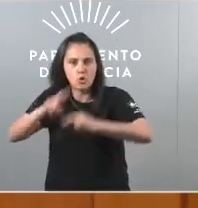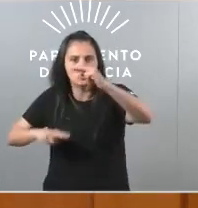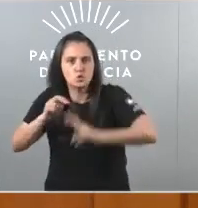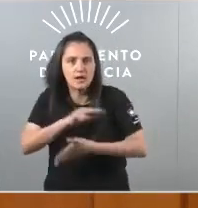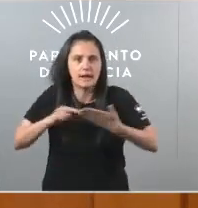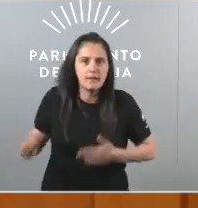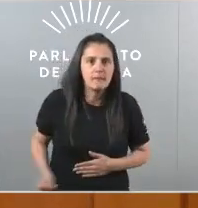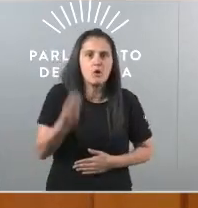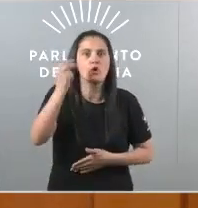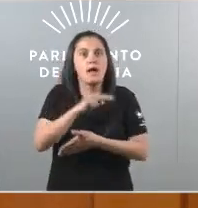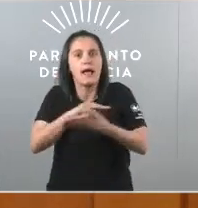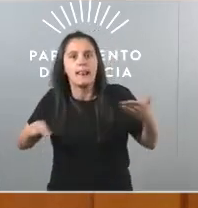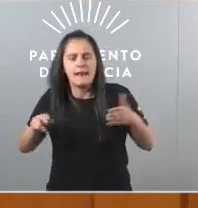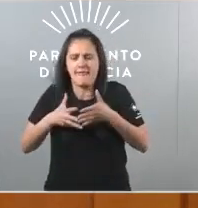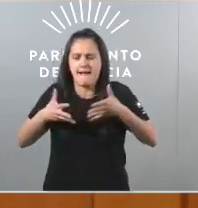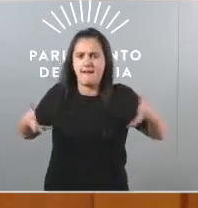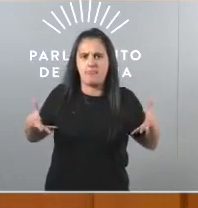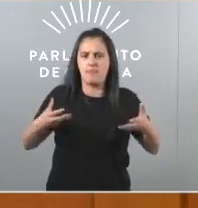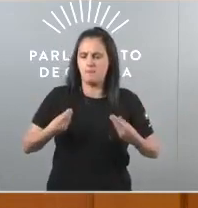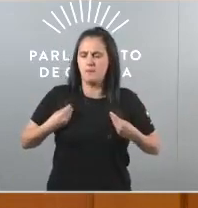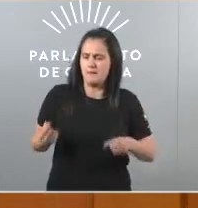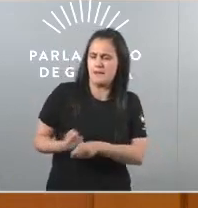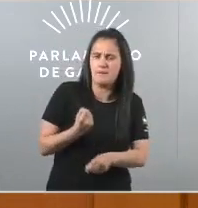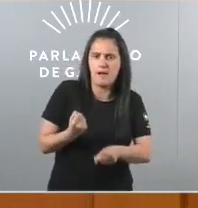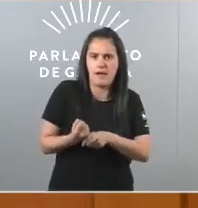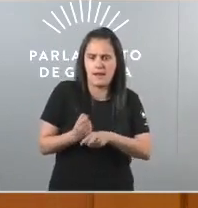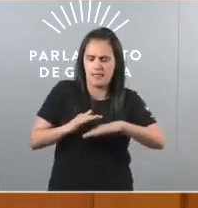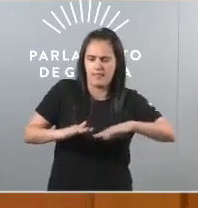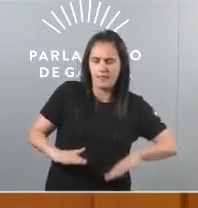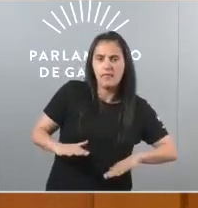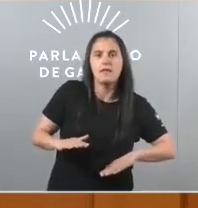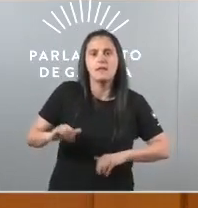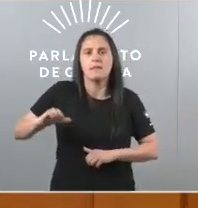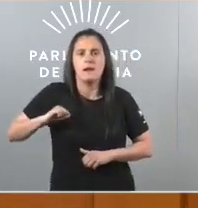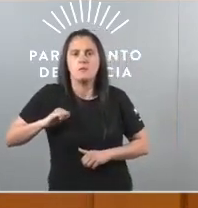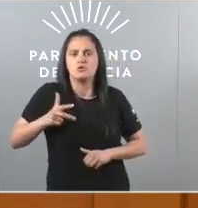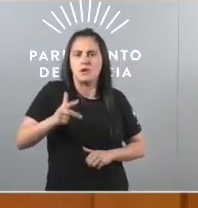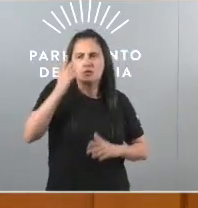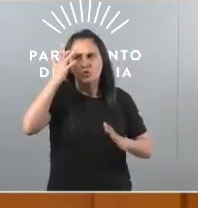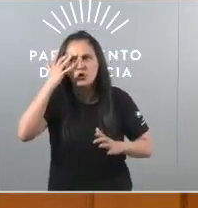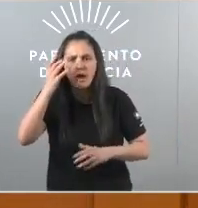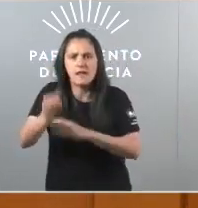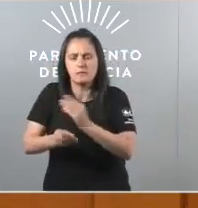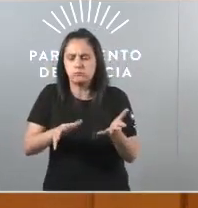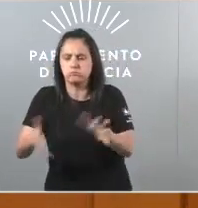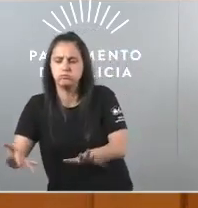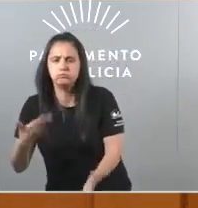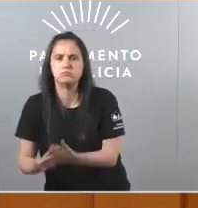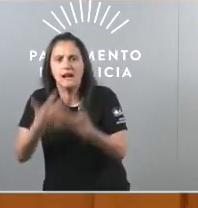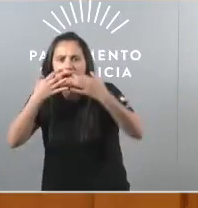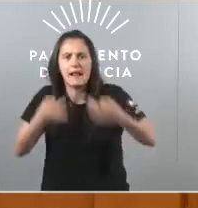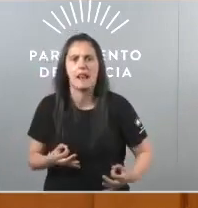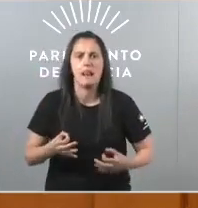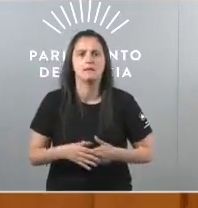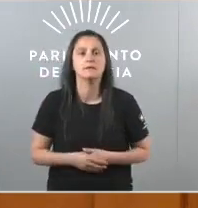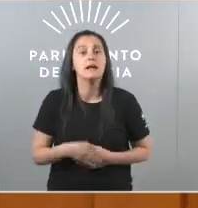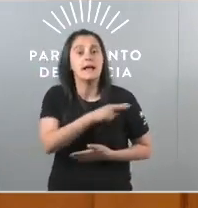mellor unha Galiza en grande na que vivir e traballar onde teñamos dereito a soñar e a facer realidade os nosos soños